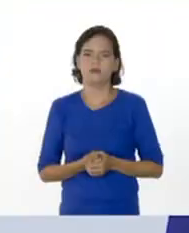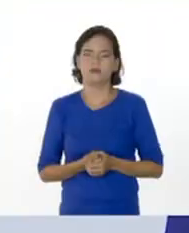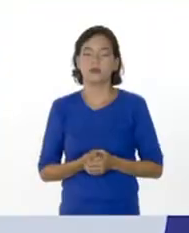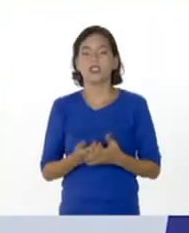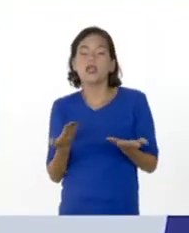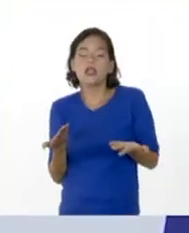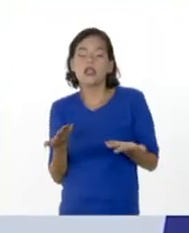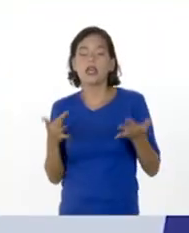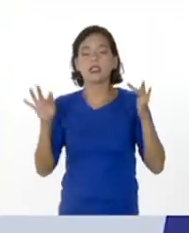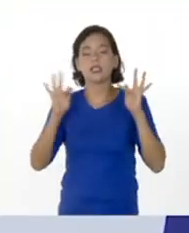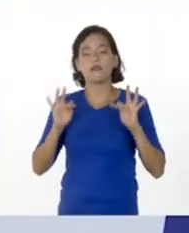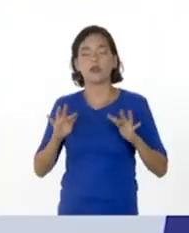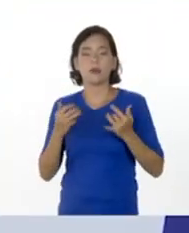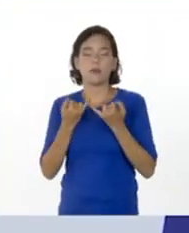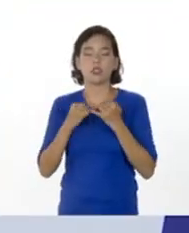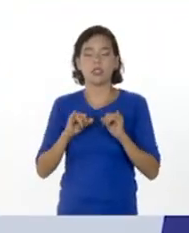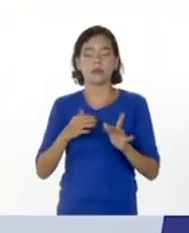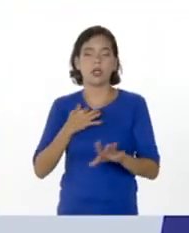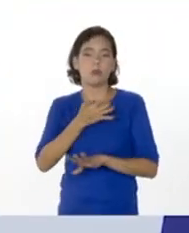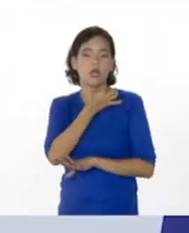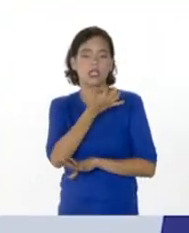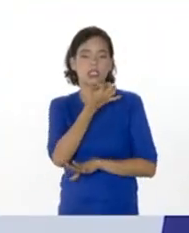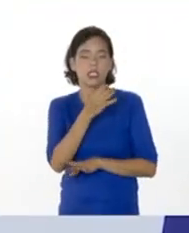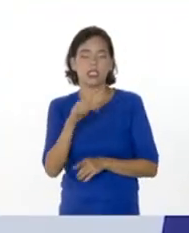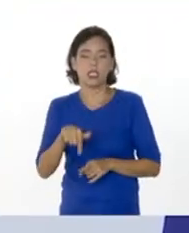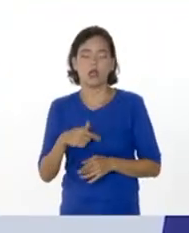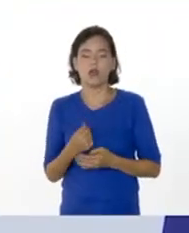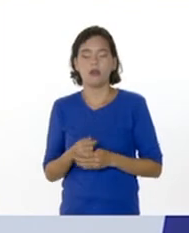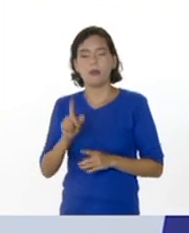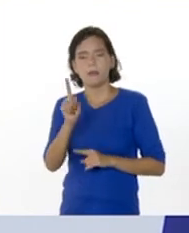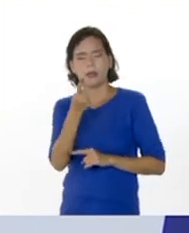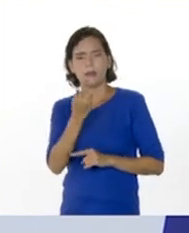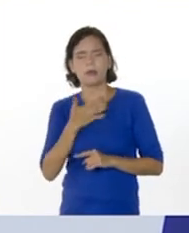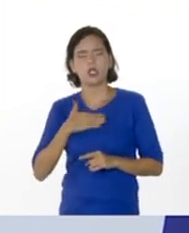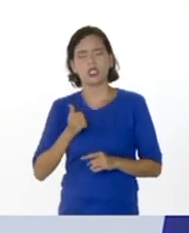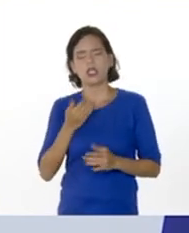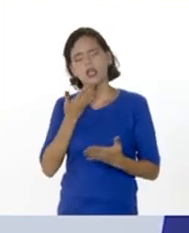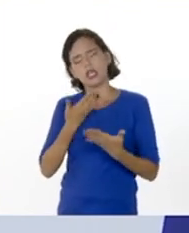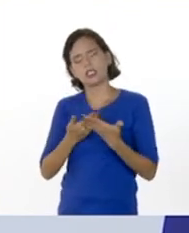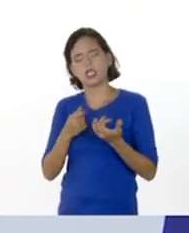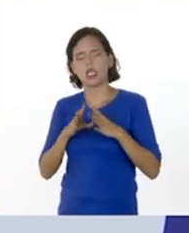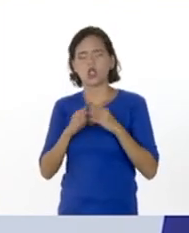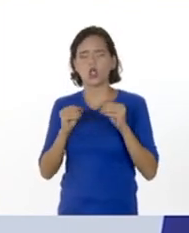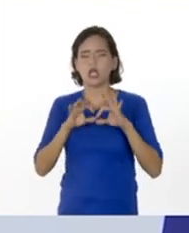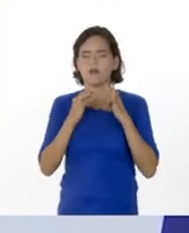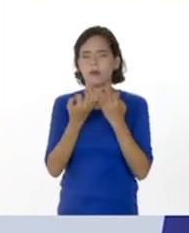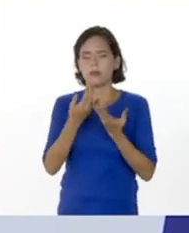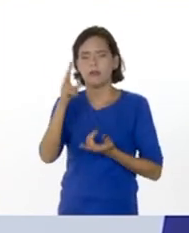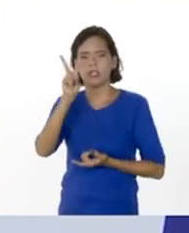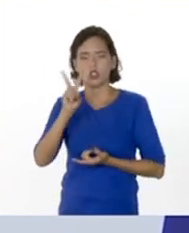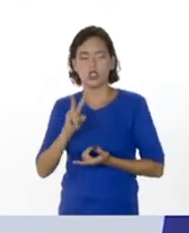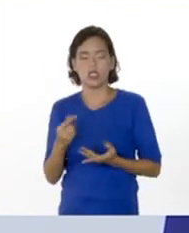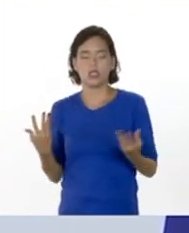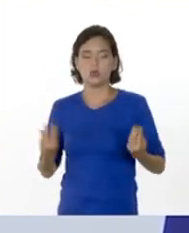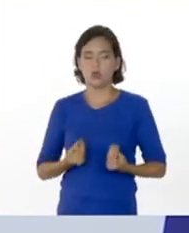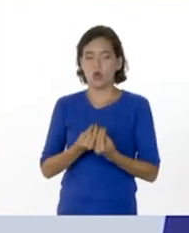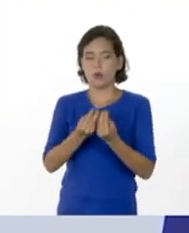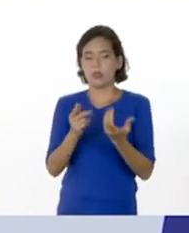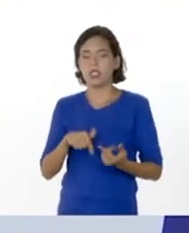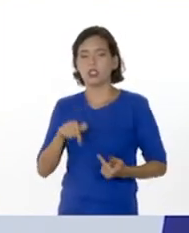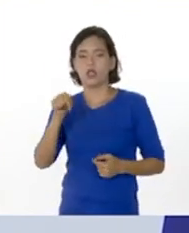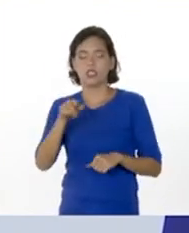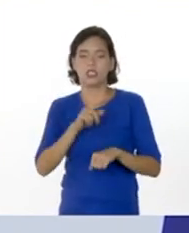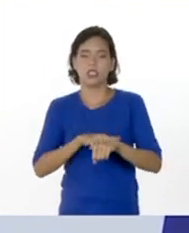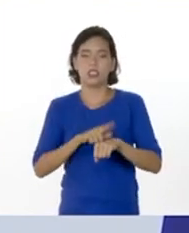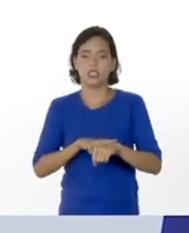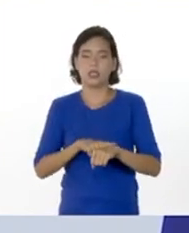Y de esta manera hemos culminado por la tarde de hoy. Pero primero, quiero agradecerle a todas las familias venezolanas que nos estuvieron acompañando durante esta